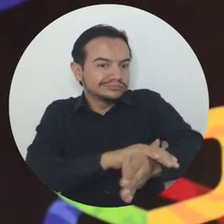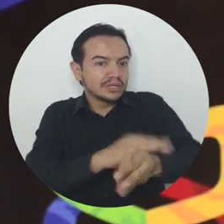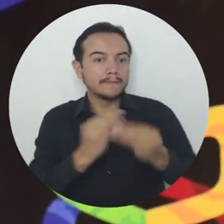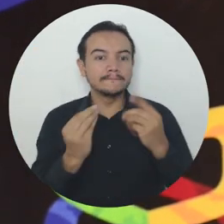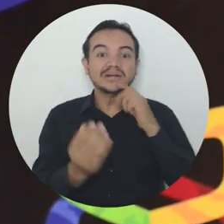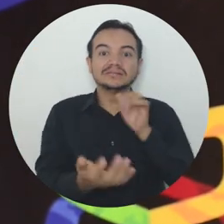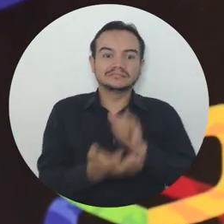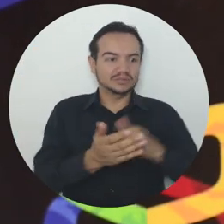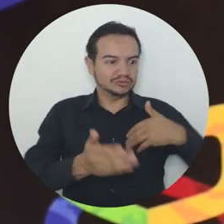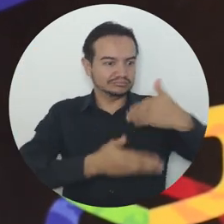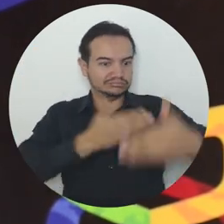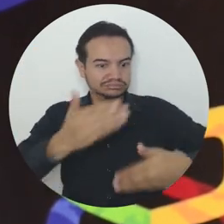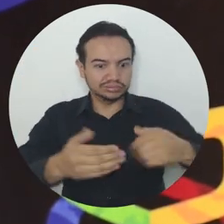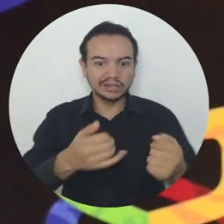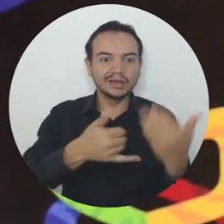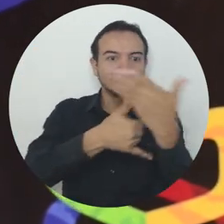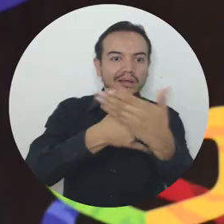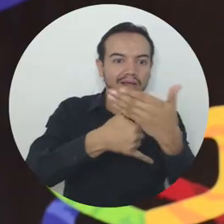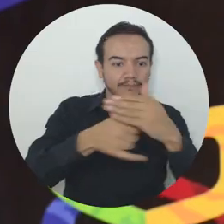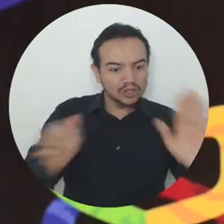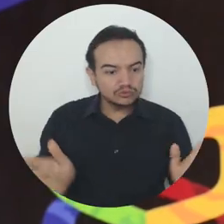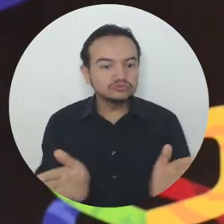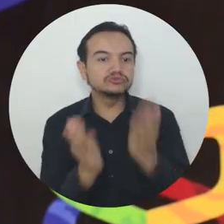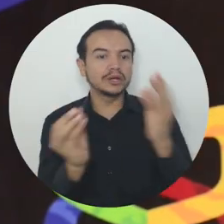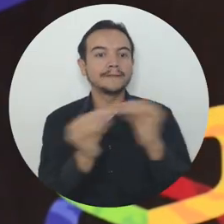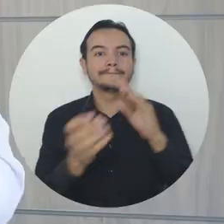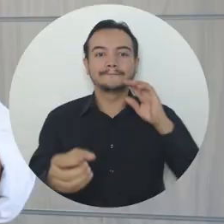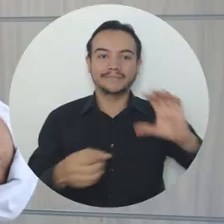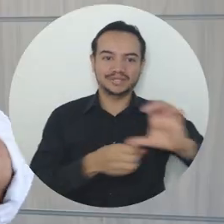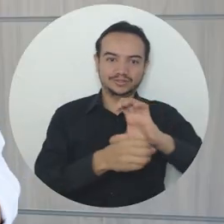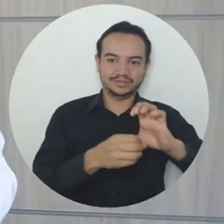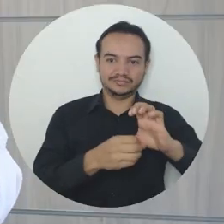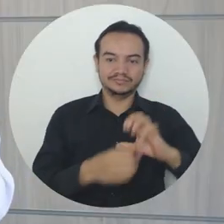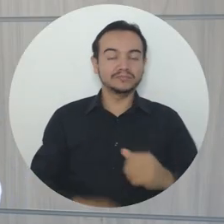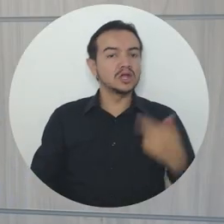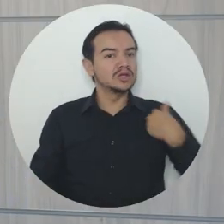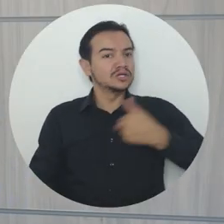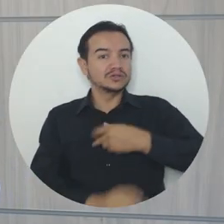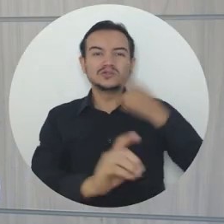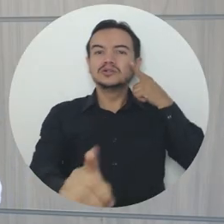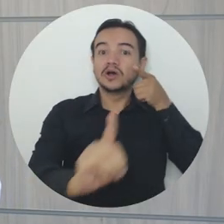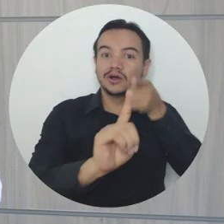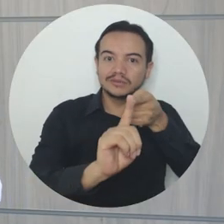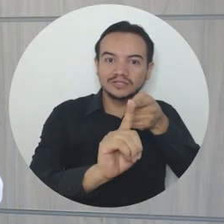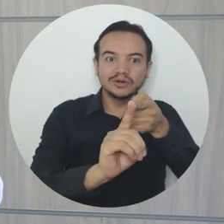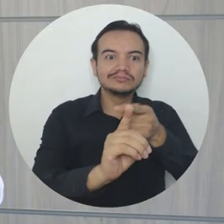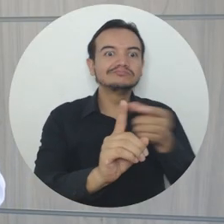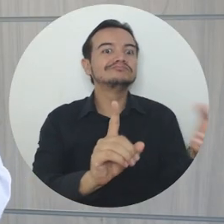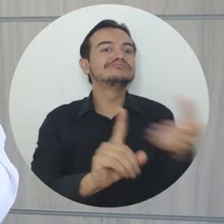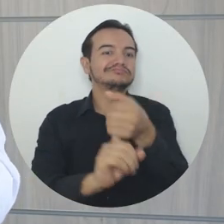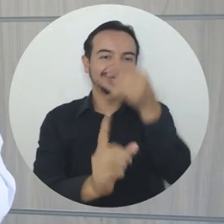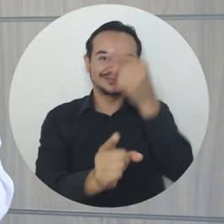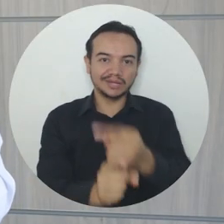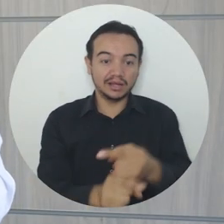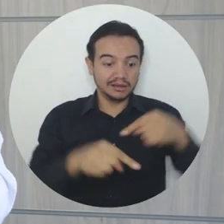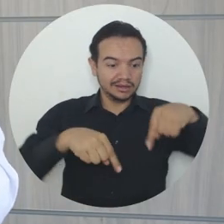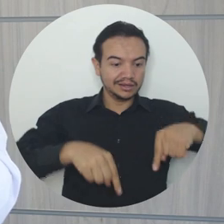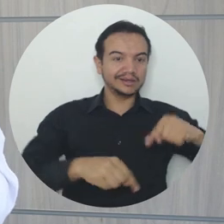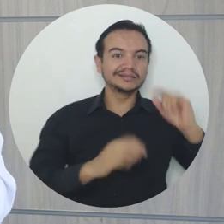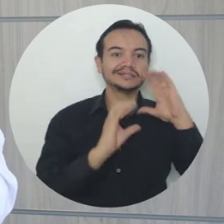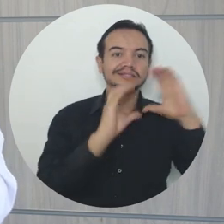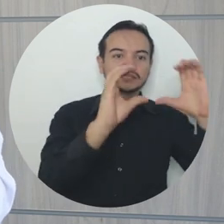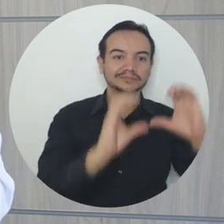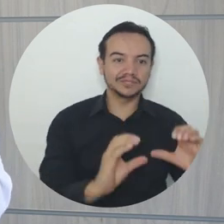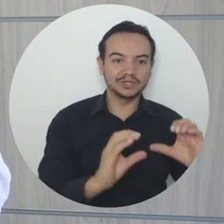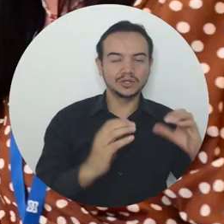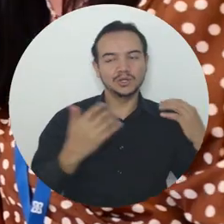senda para ver el crecimiento de nuestra región y de nuestra ciudad. Estamos cumpliendo con nuestro objetivo misional. Estamos desde